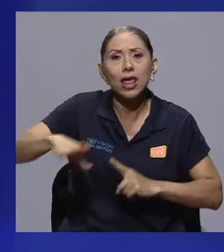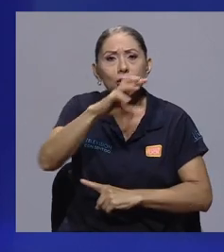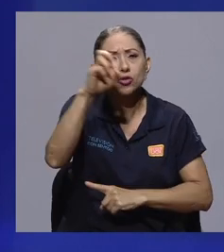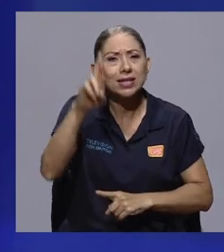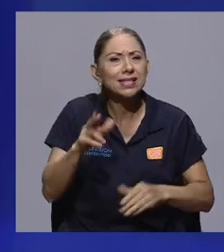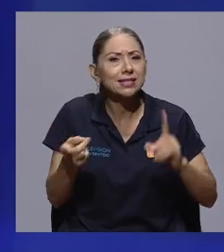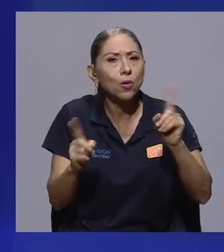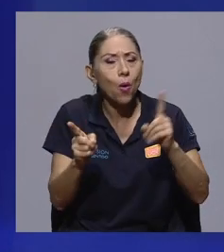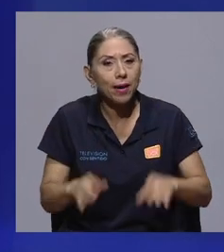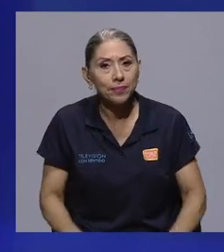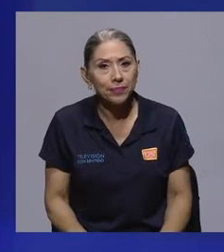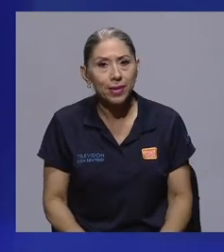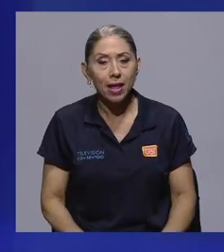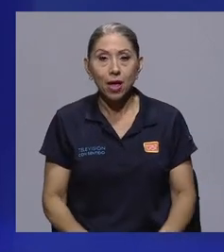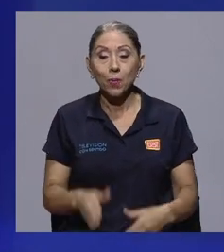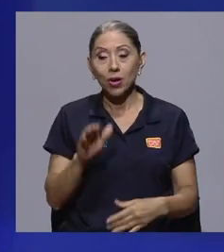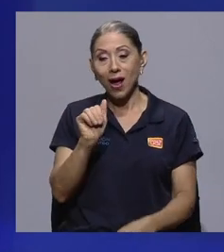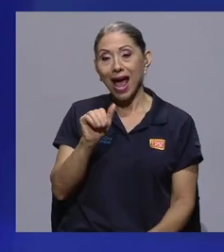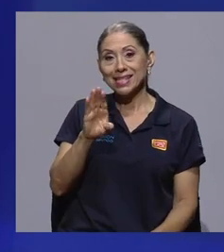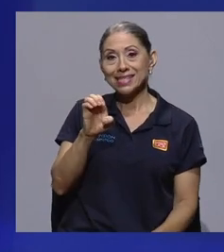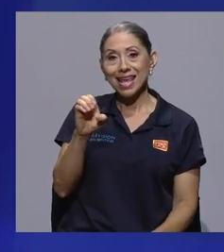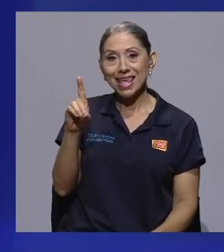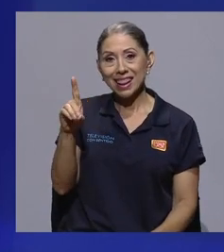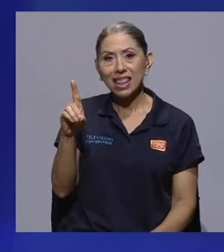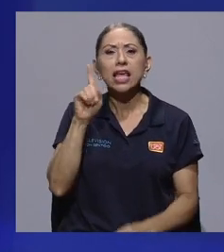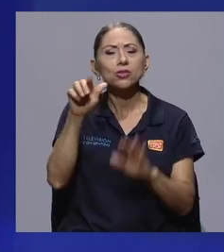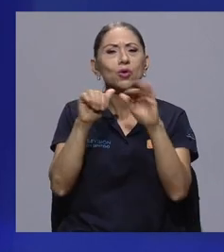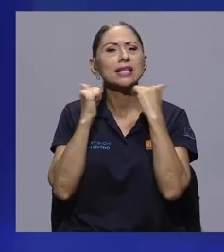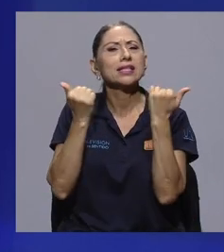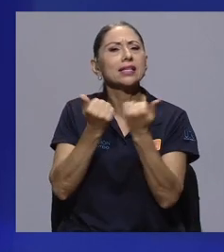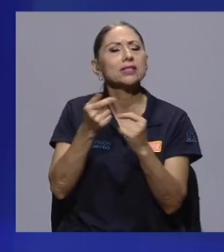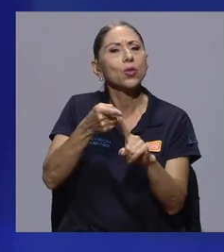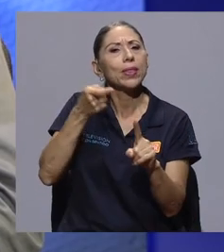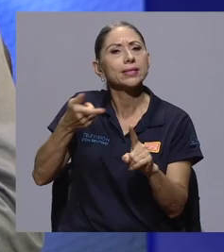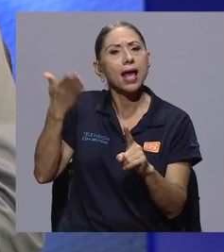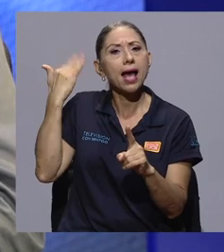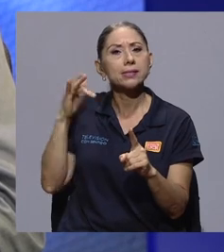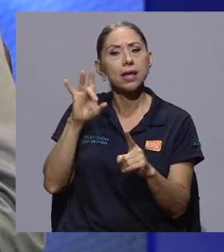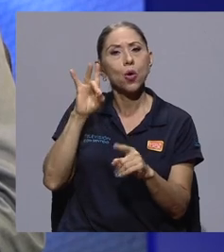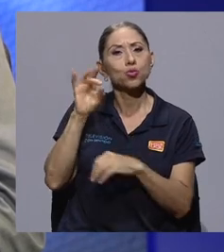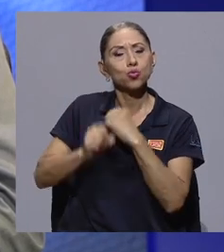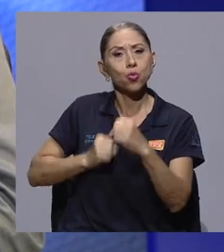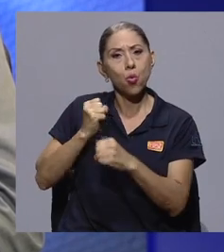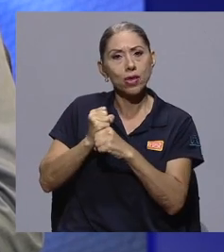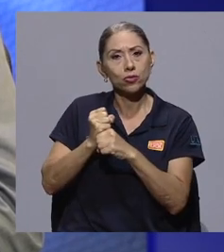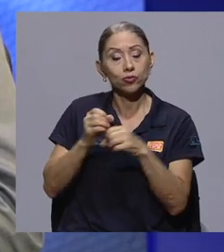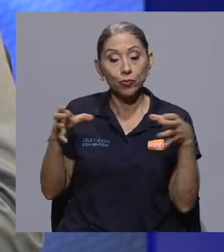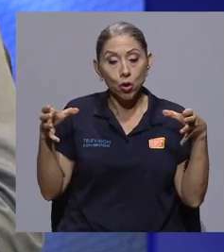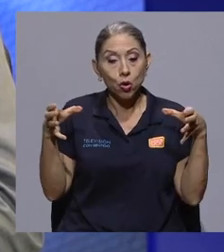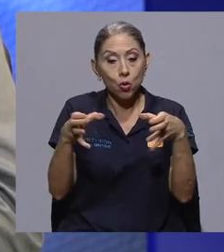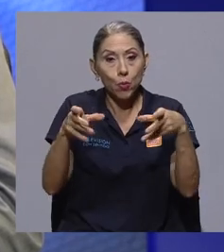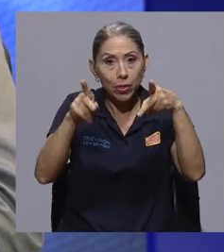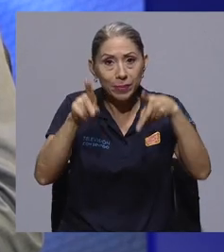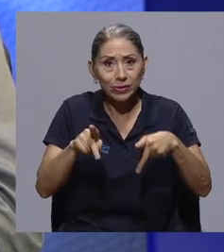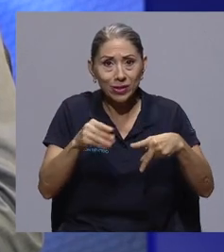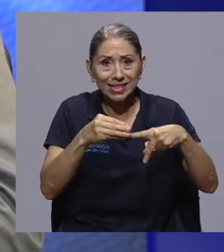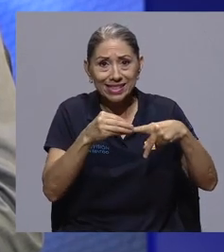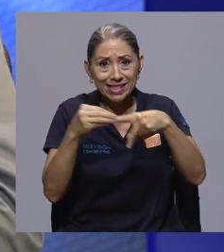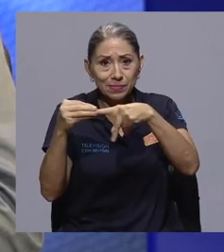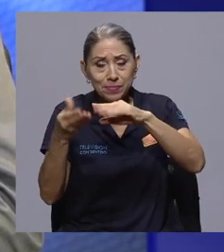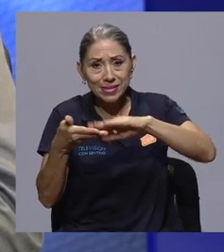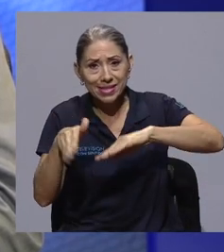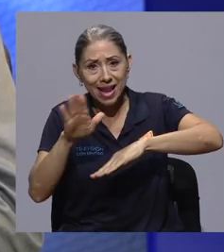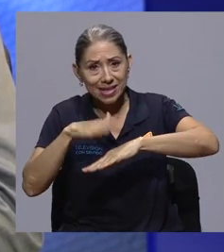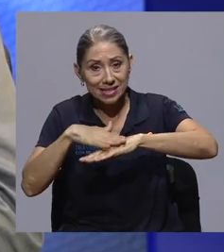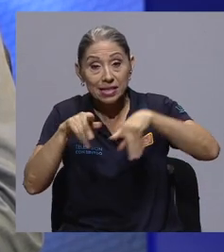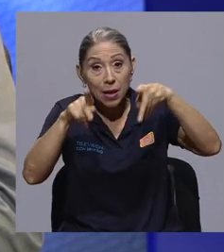en la sociedad costalvicense? Bueno, la ASEID es una asociación que formamos ya hace ocho años, un grupo de especialistas,